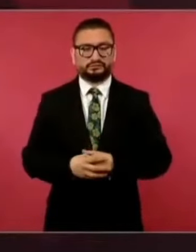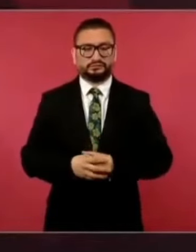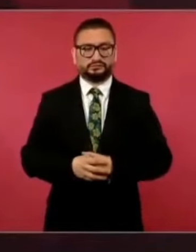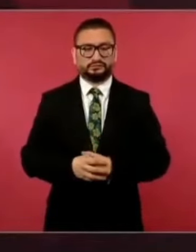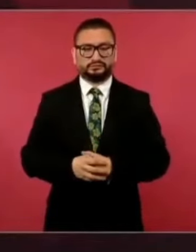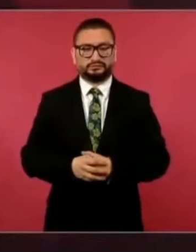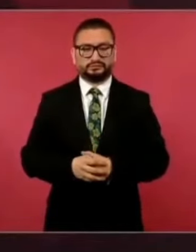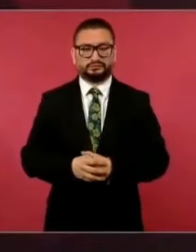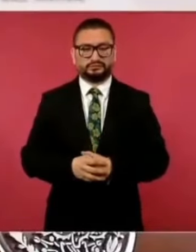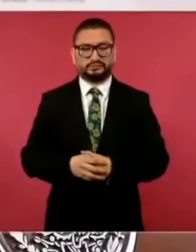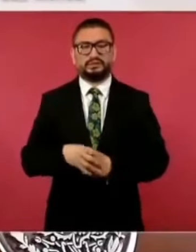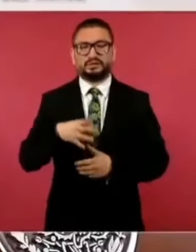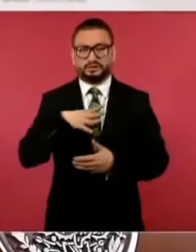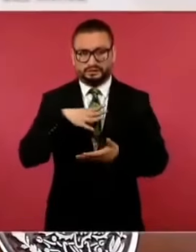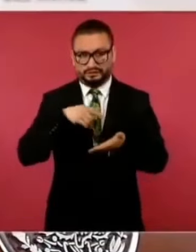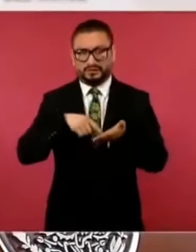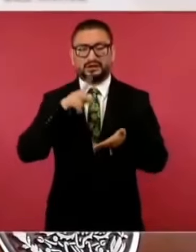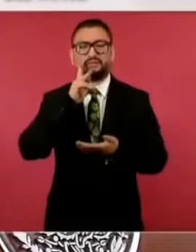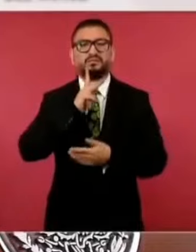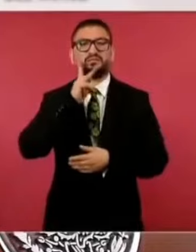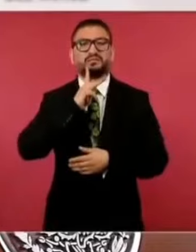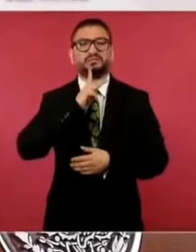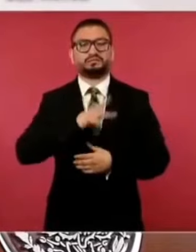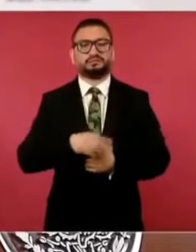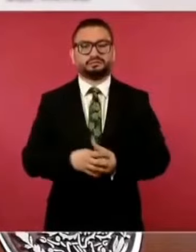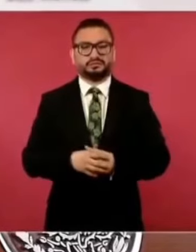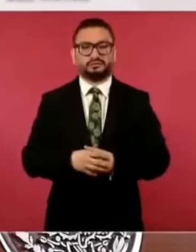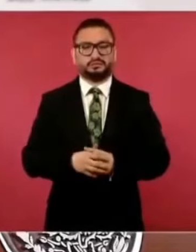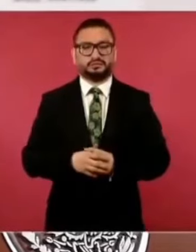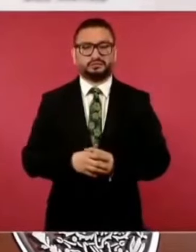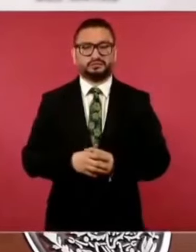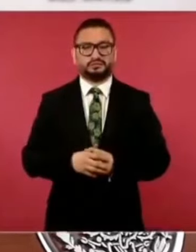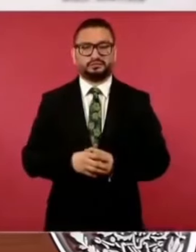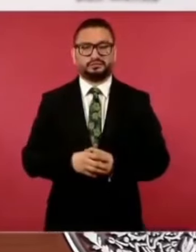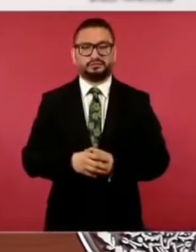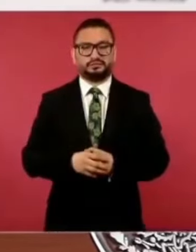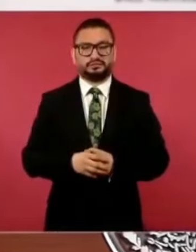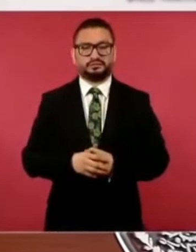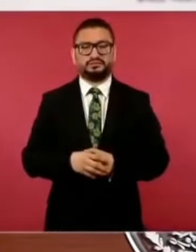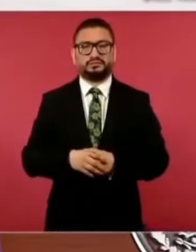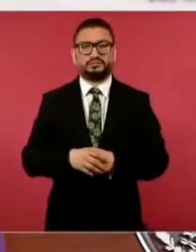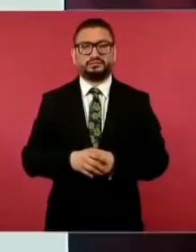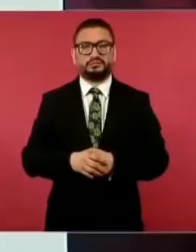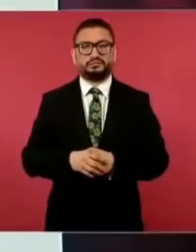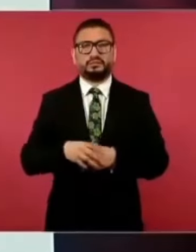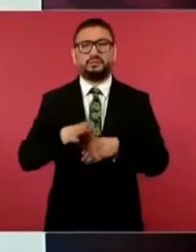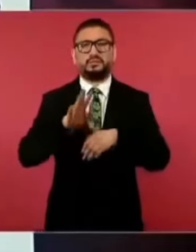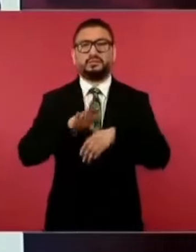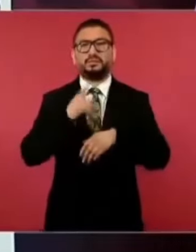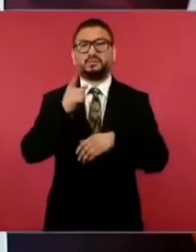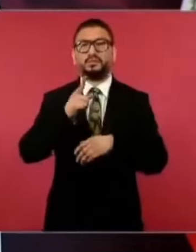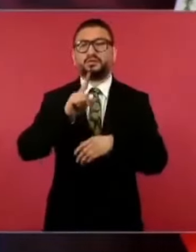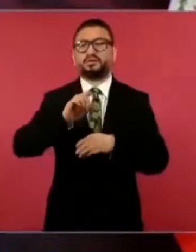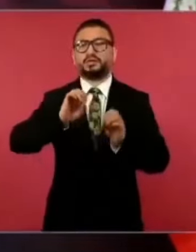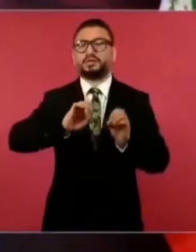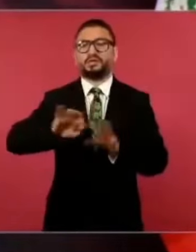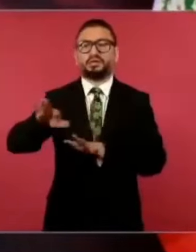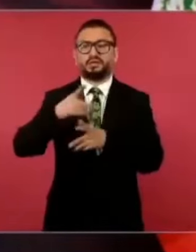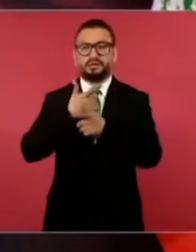Y tengo las pruebas, porque luego de que los dejan en libertad,